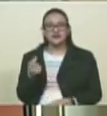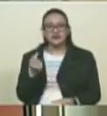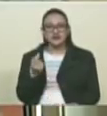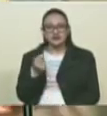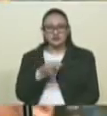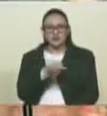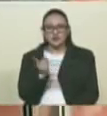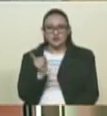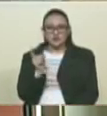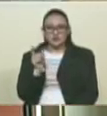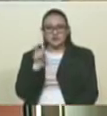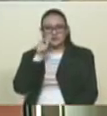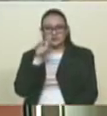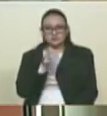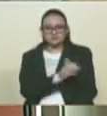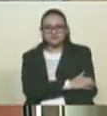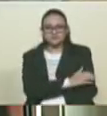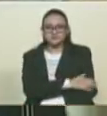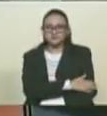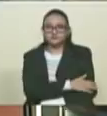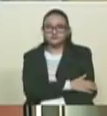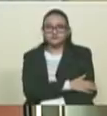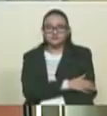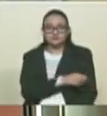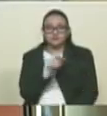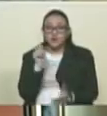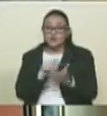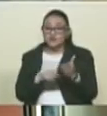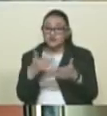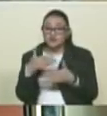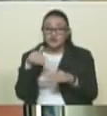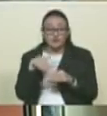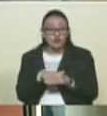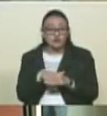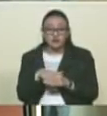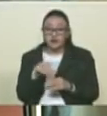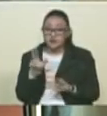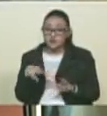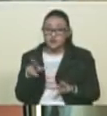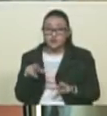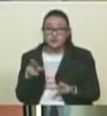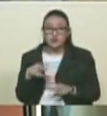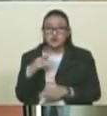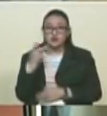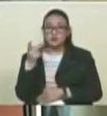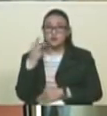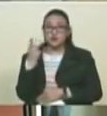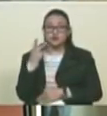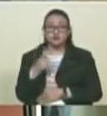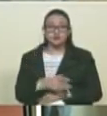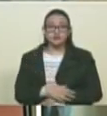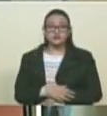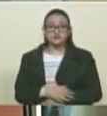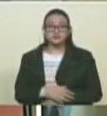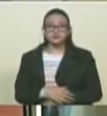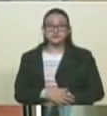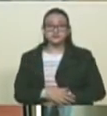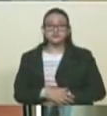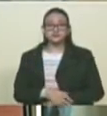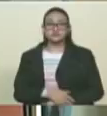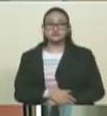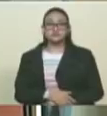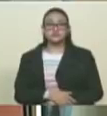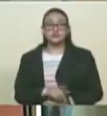de la oposición venezolana, se le ha impedido el ejercicio de un derecho político. Incluso en las ocasiones